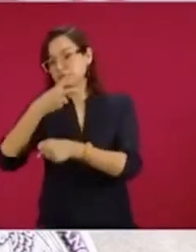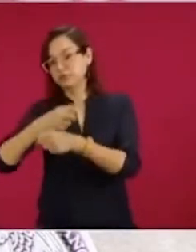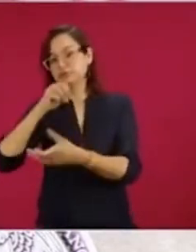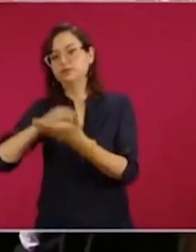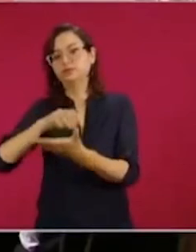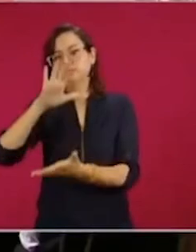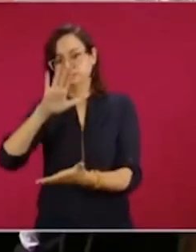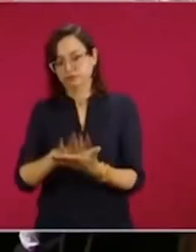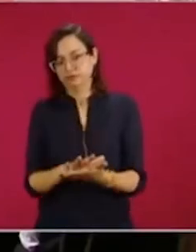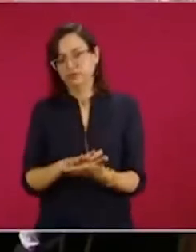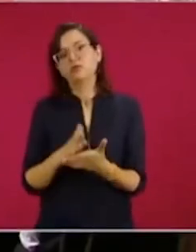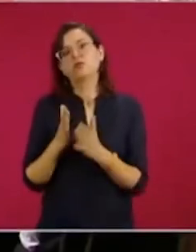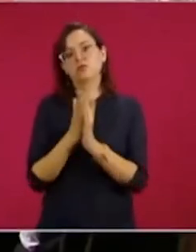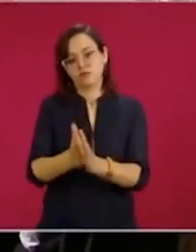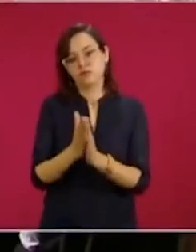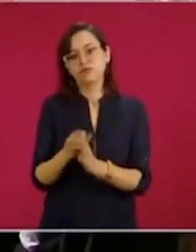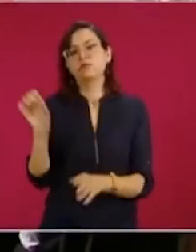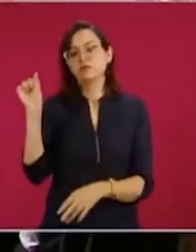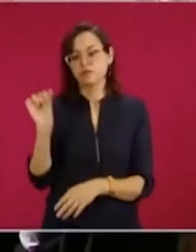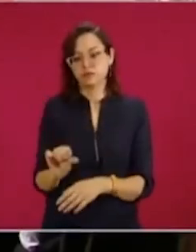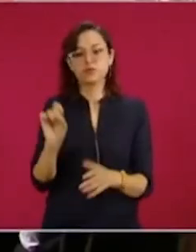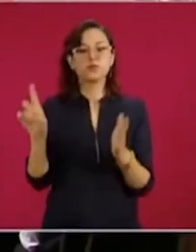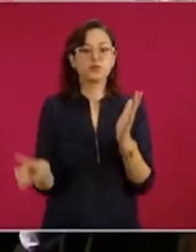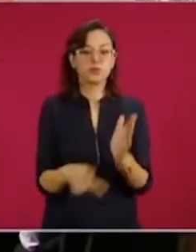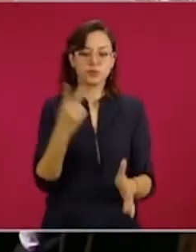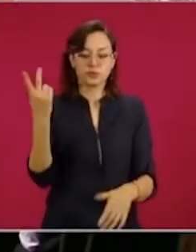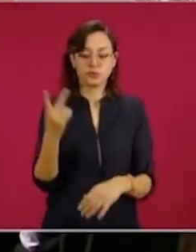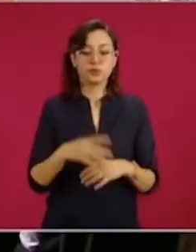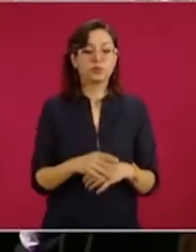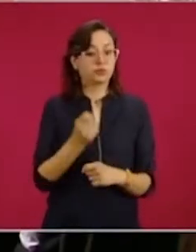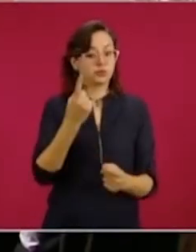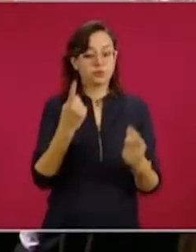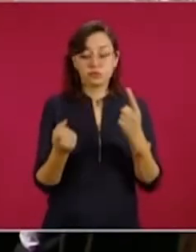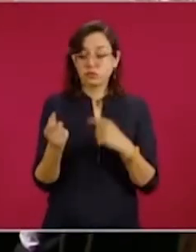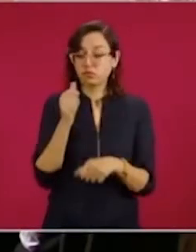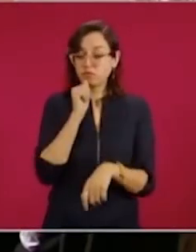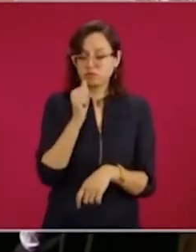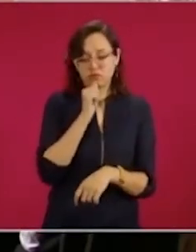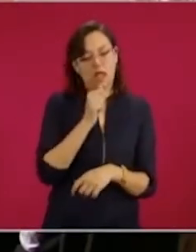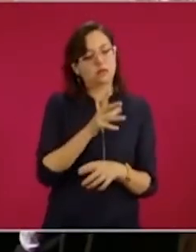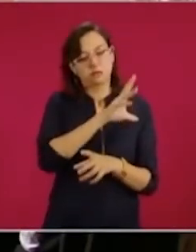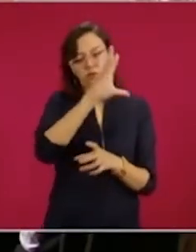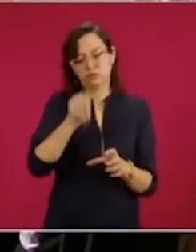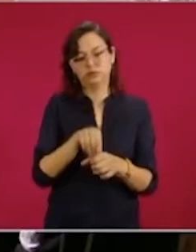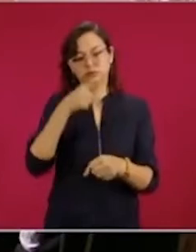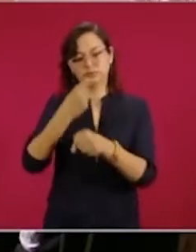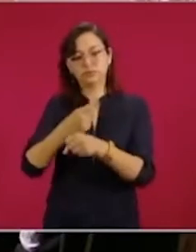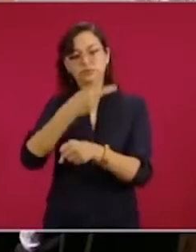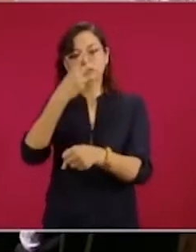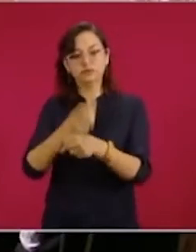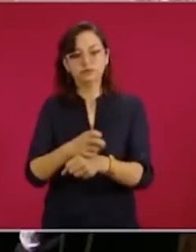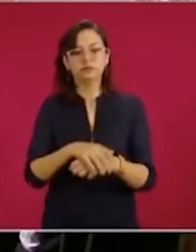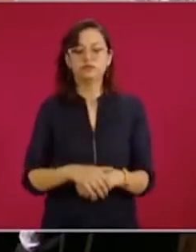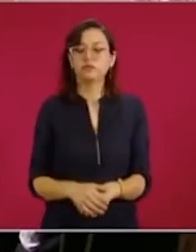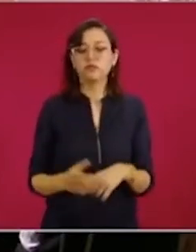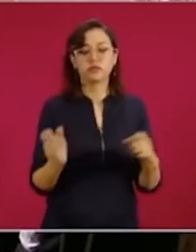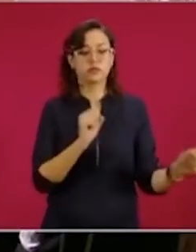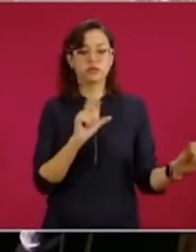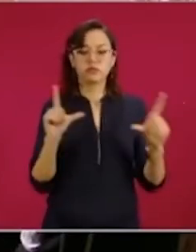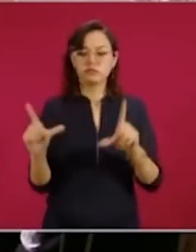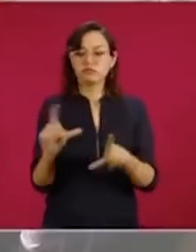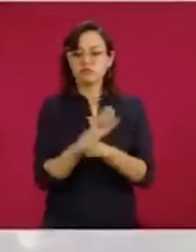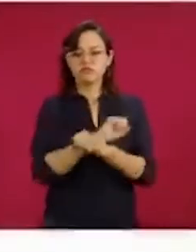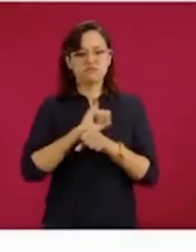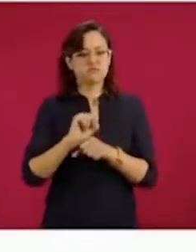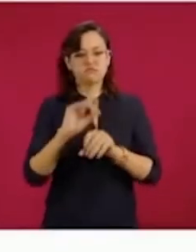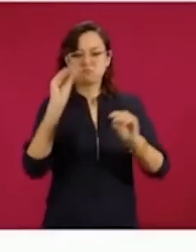han hecho, pues que puedan ingresar y ya tendrán este segundo paso del registro, que es el siguiente. Es una página muy simple donde se